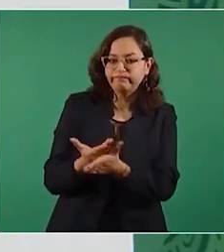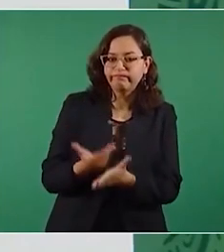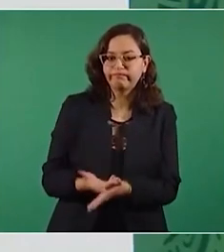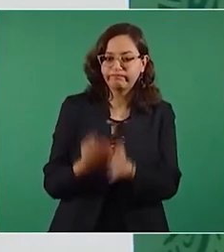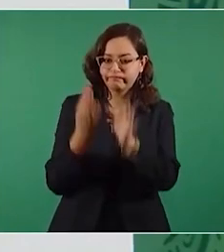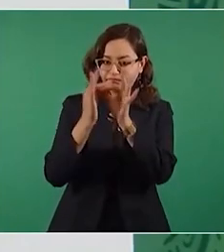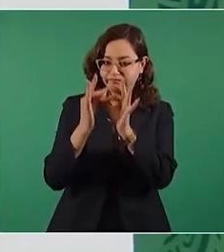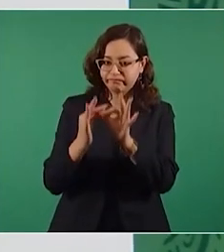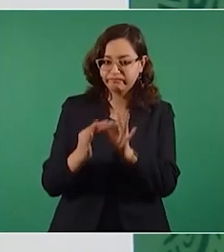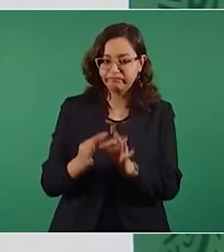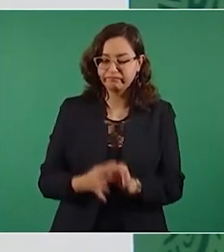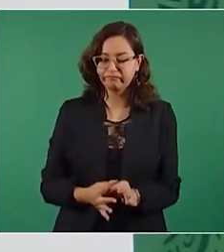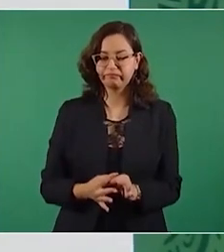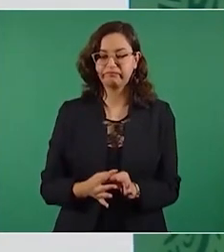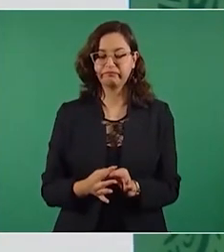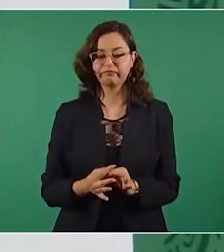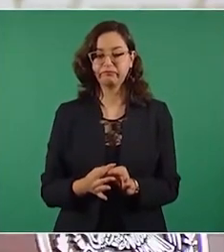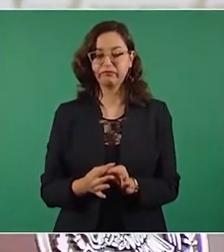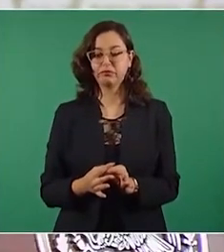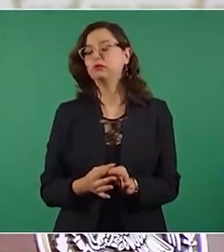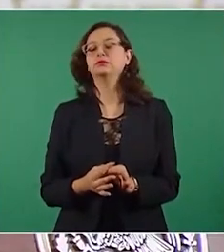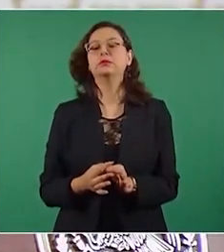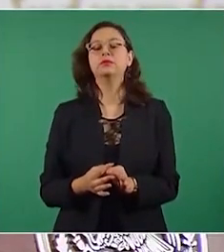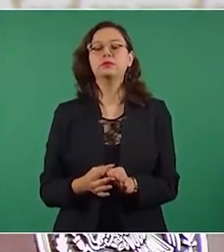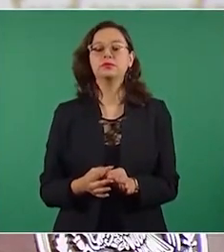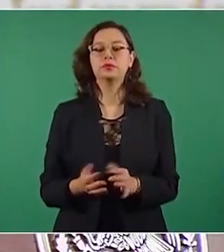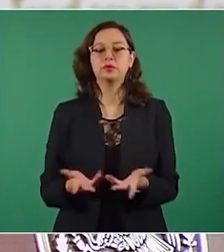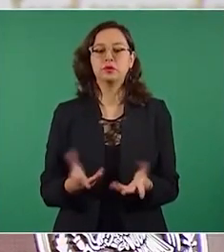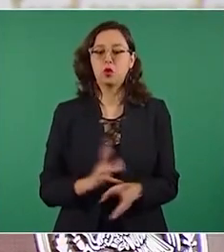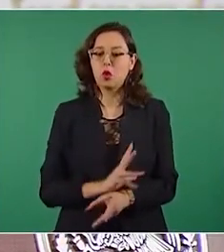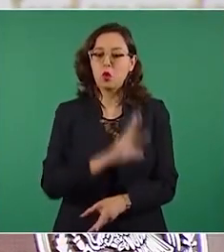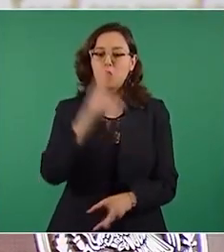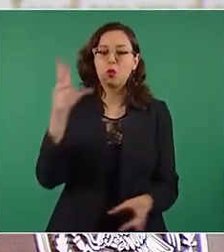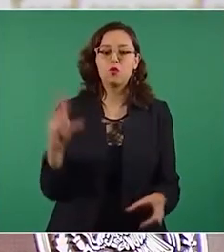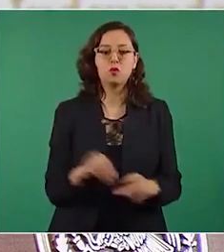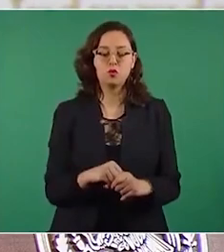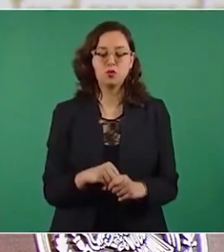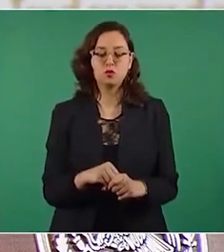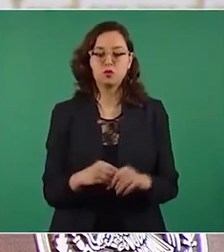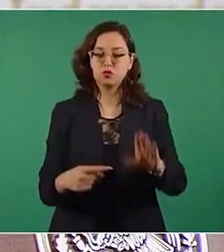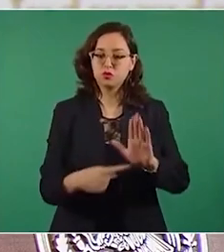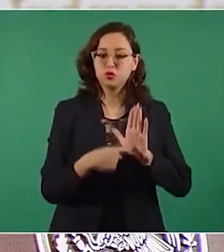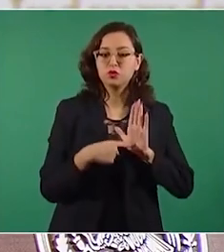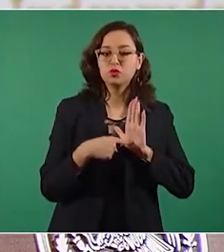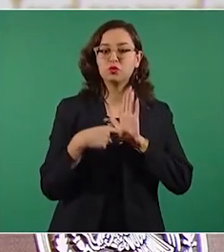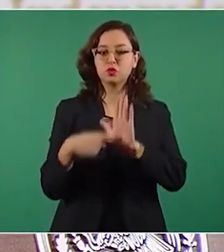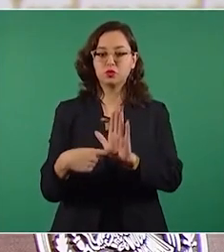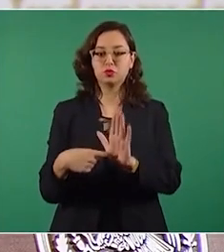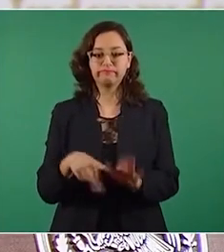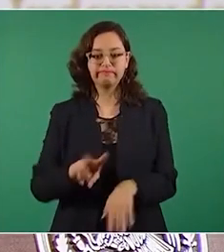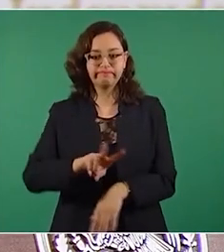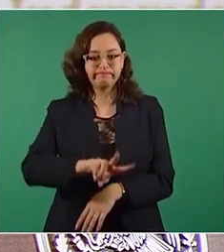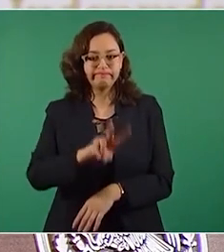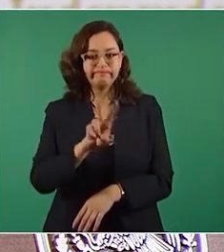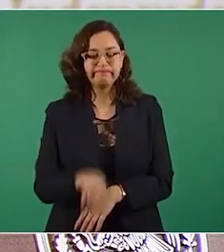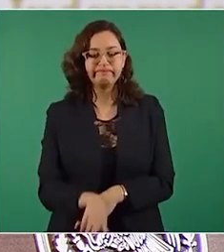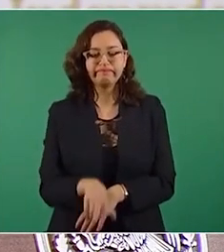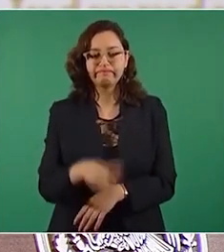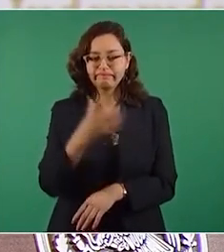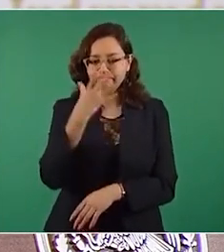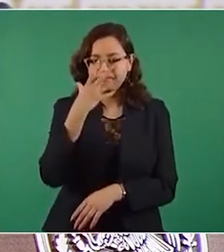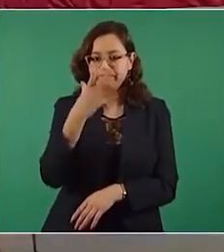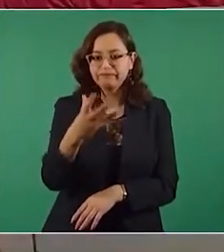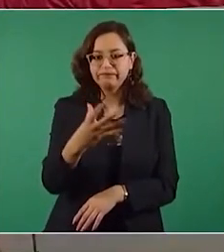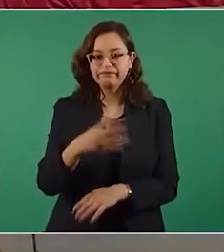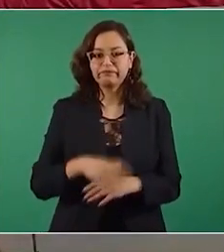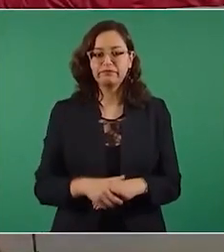con pruebas, con argumentos, porque todo